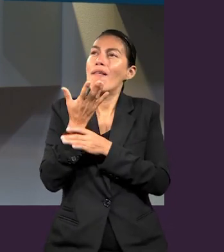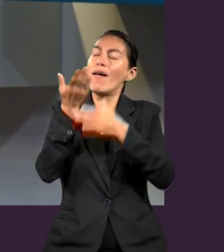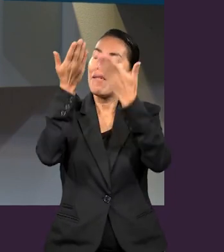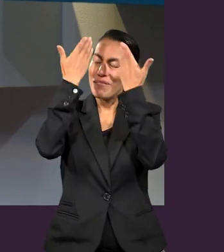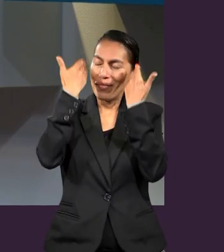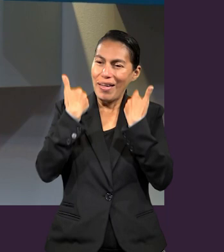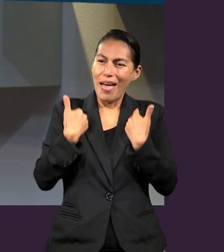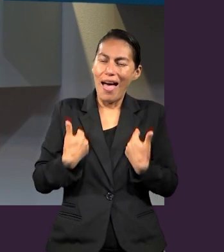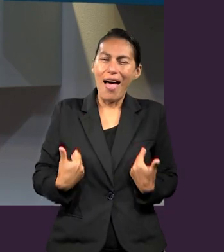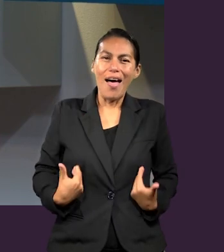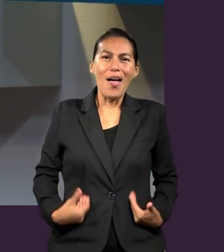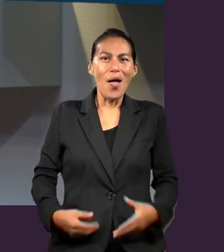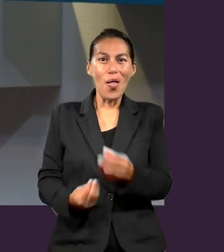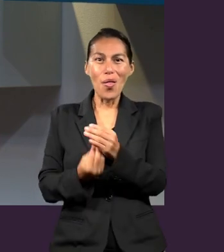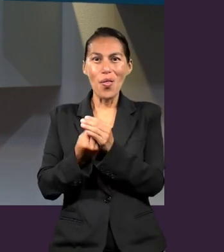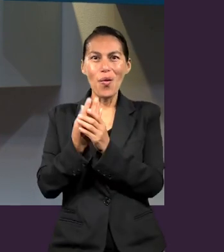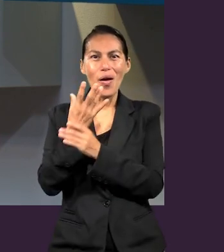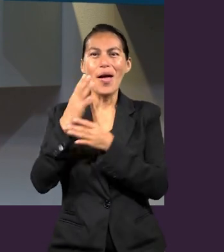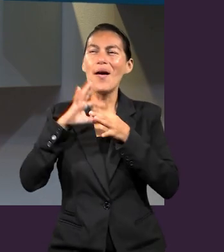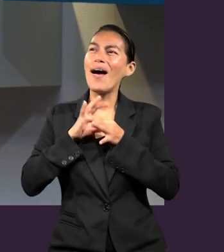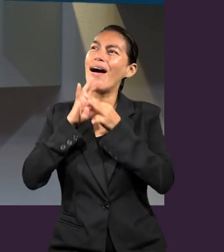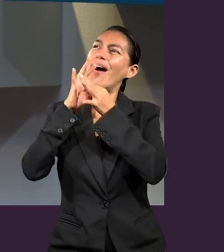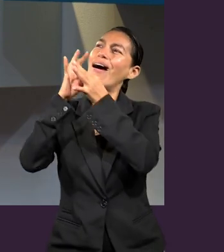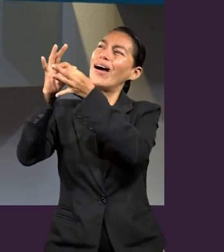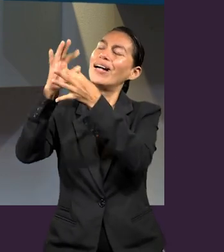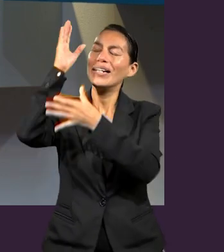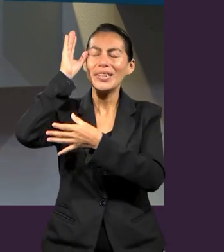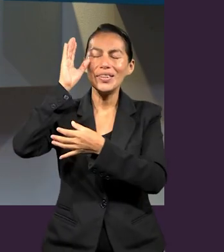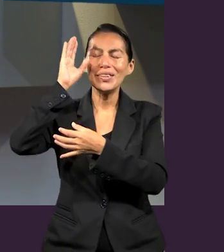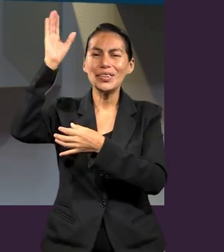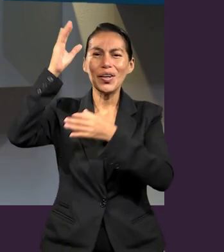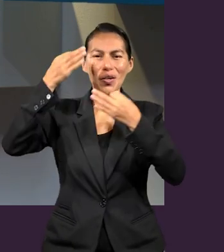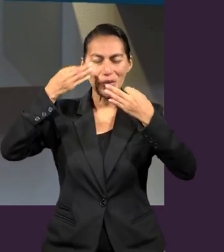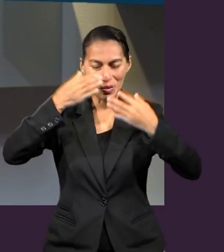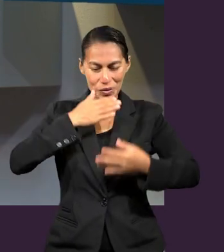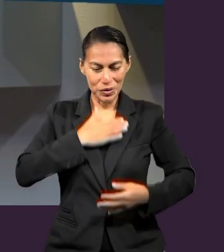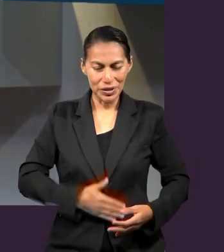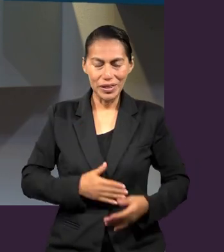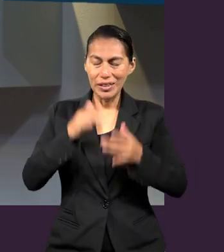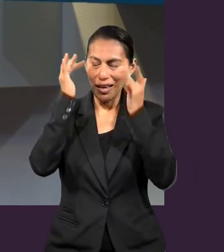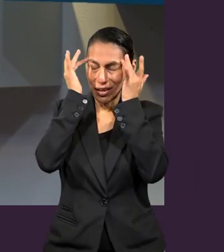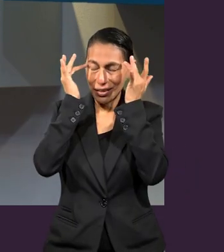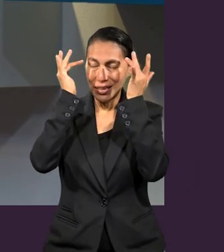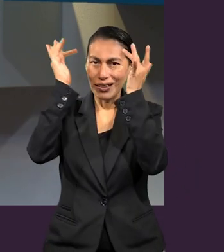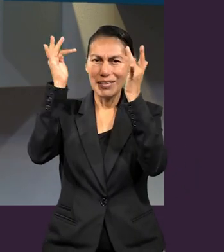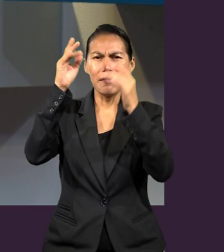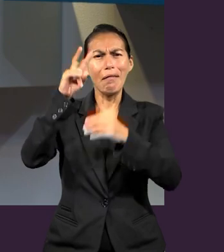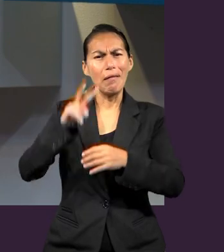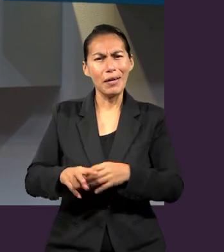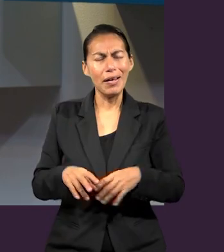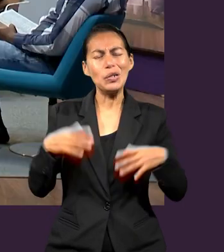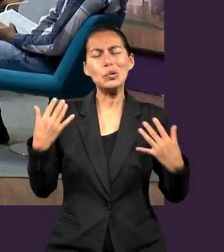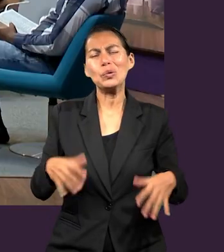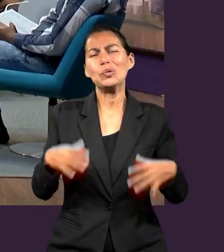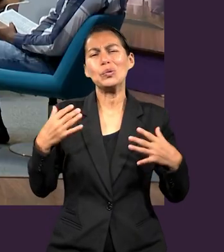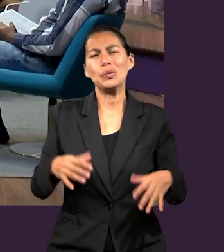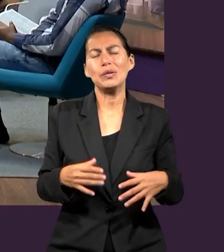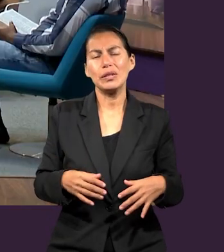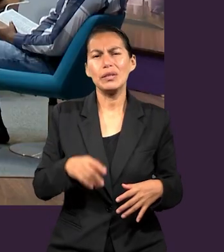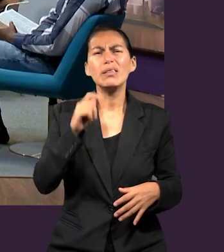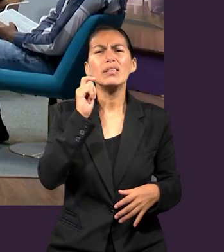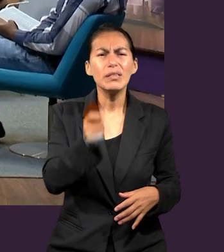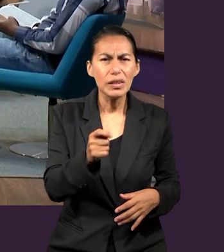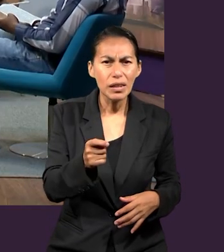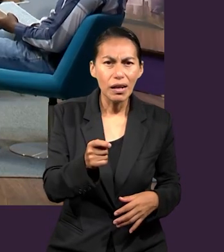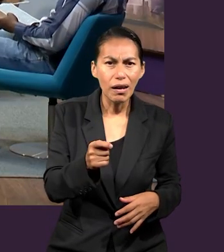y vestidos del nuevo hombre, creados según Dios en la justicia y santidad de la verdad. Es